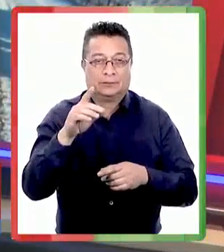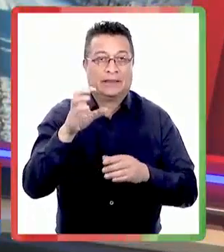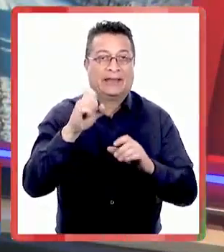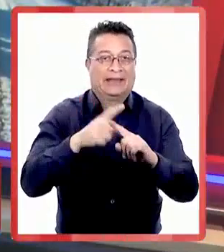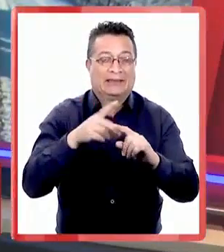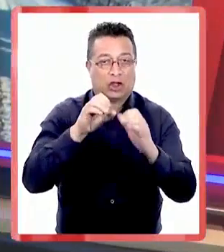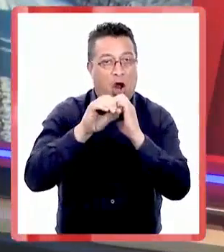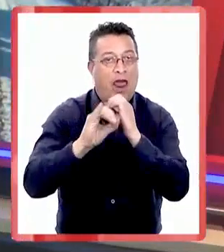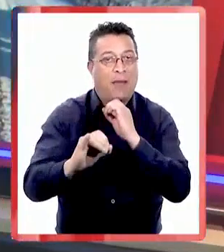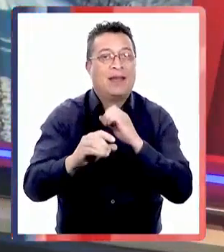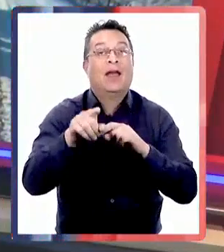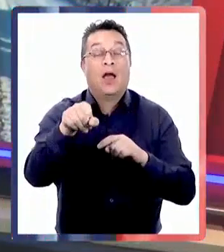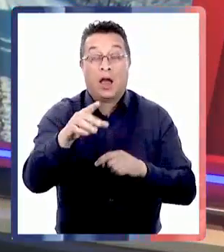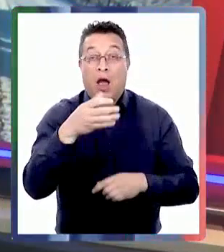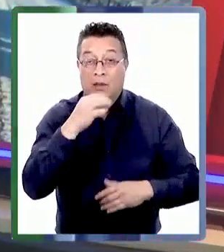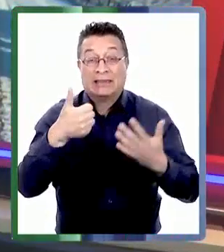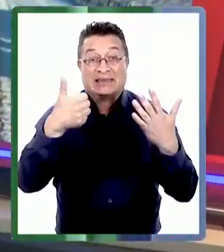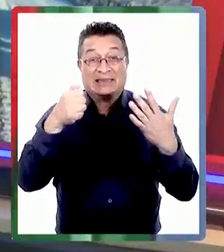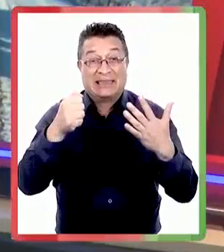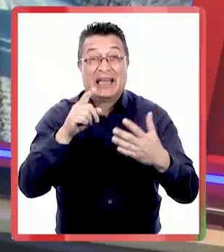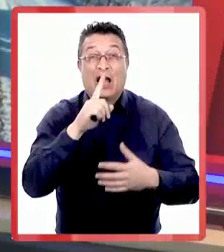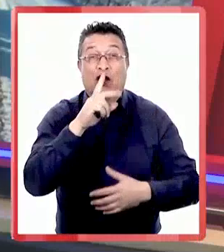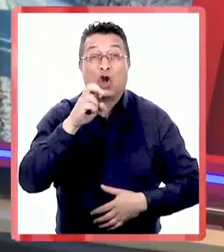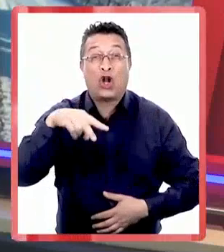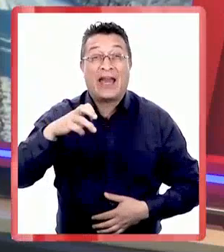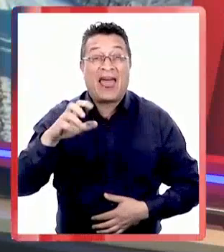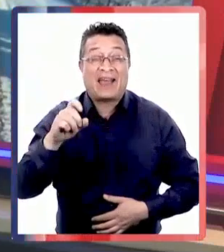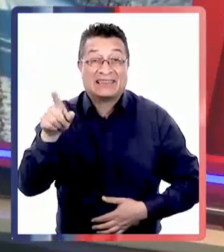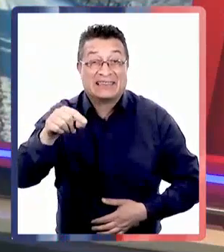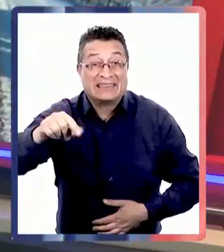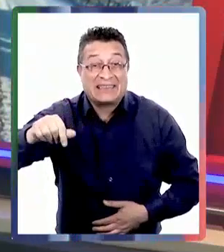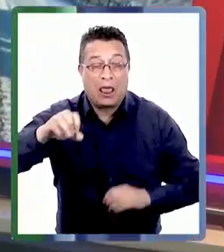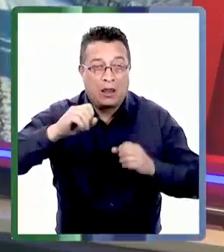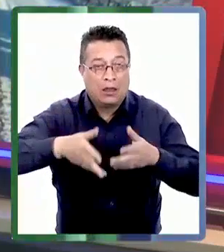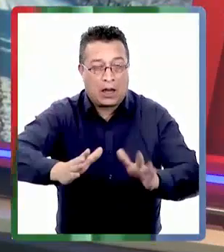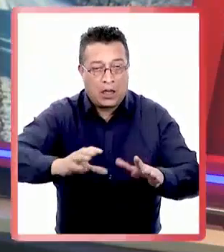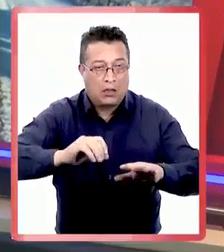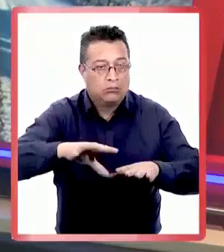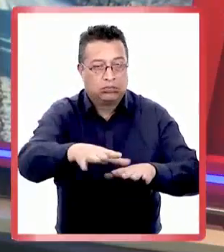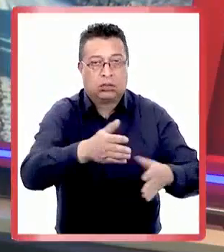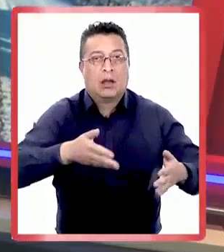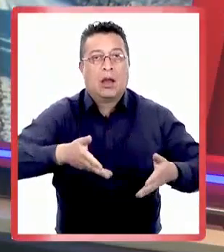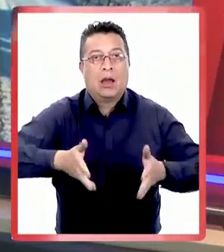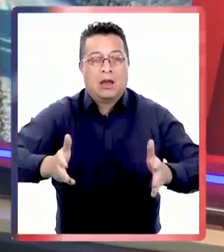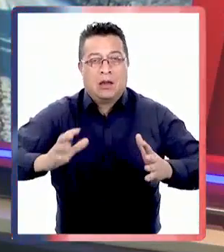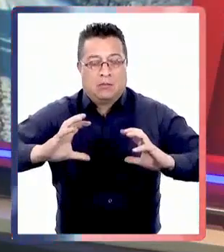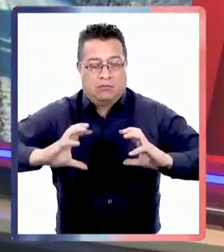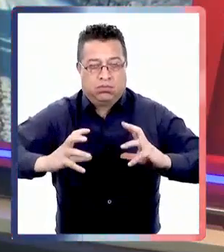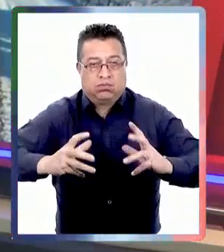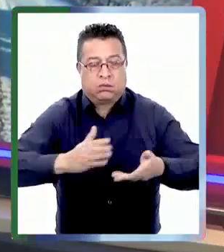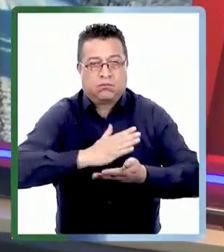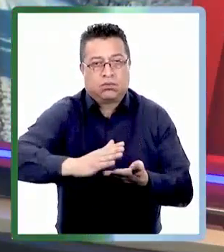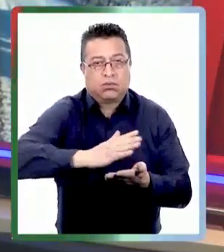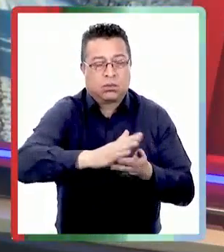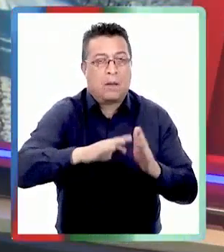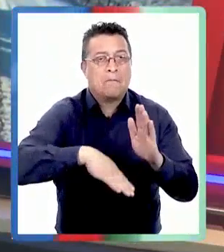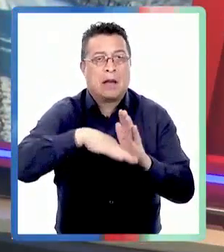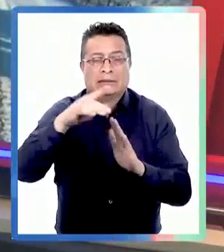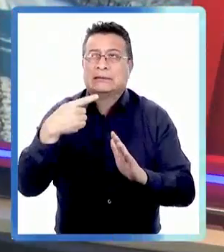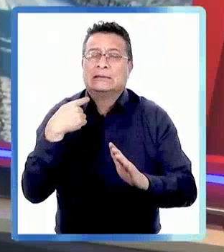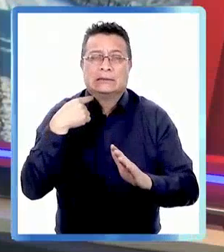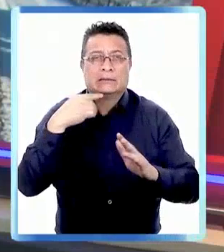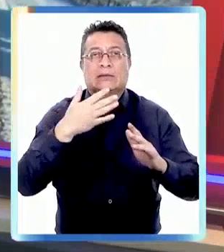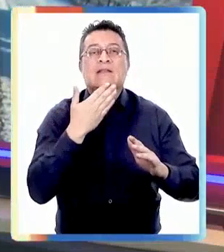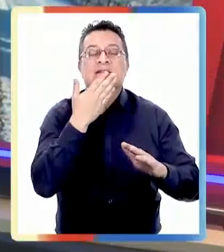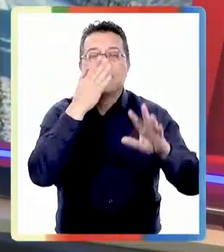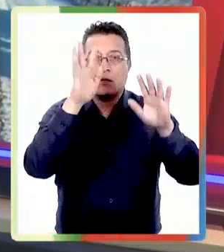el municipio ha tenido que esparcir 60 toneladas de sal en las calles y ha movilizado maquinaria pesada para despejar las zonas más